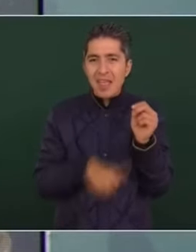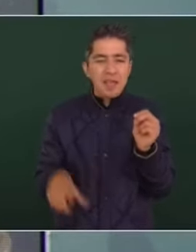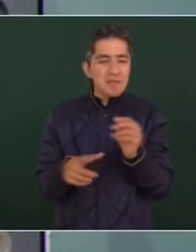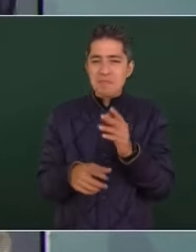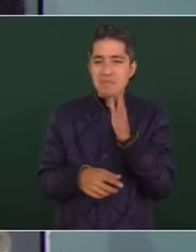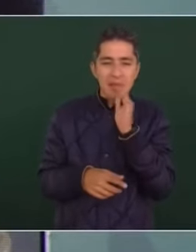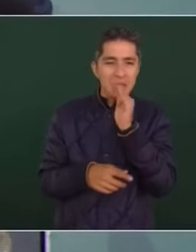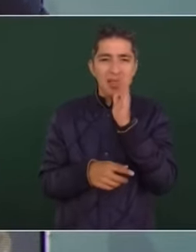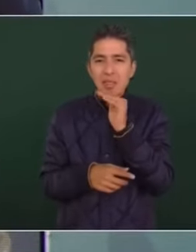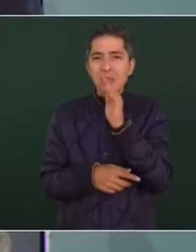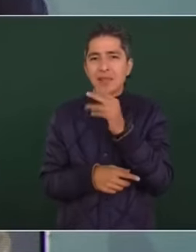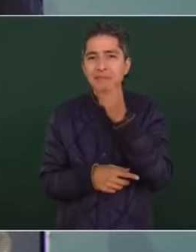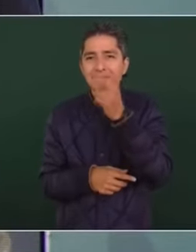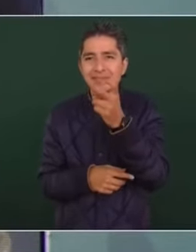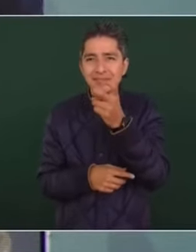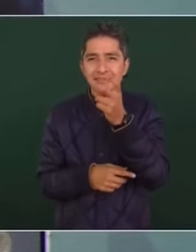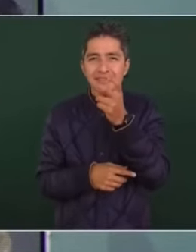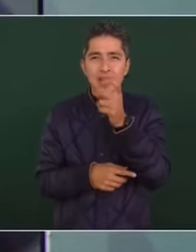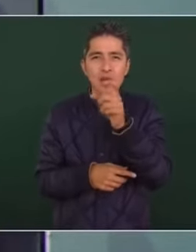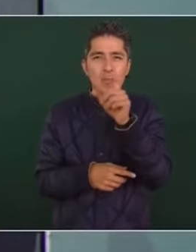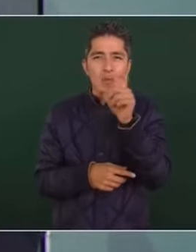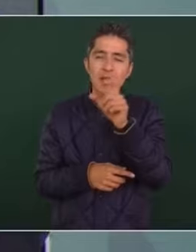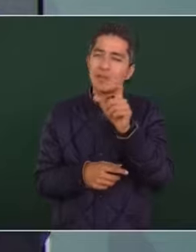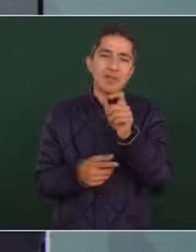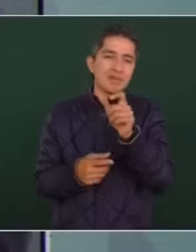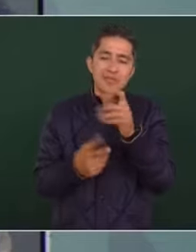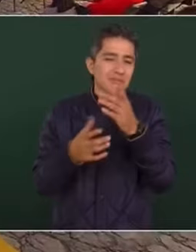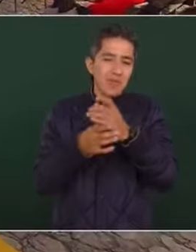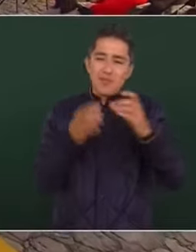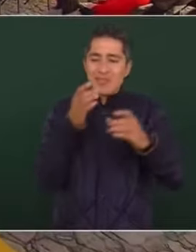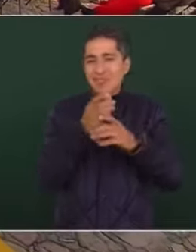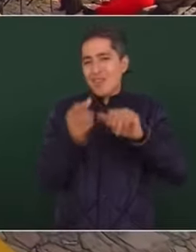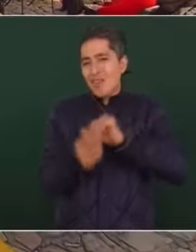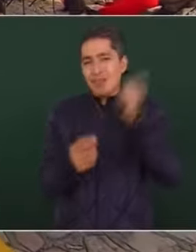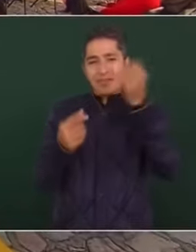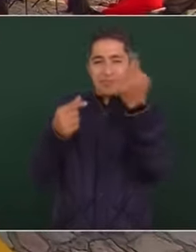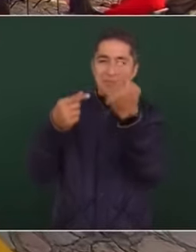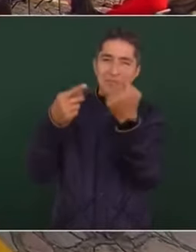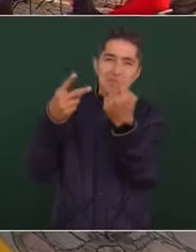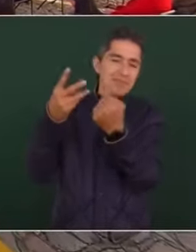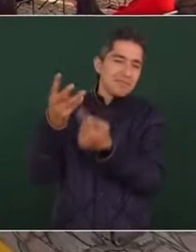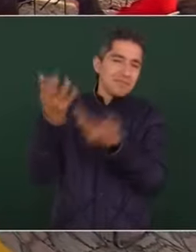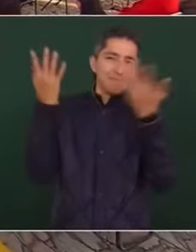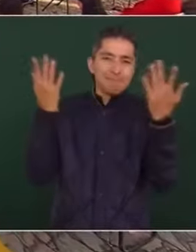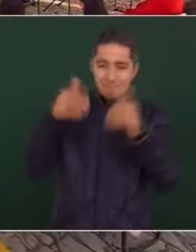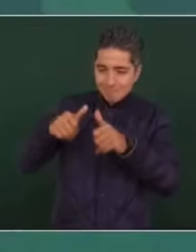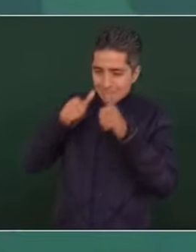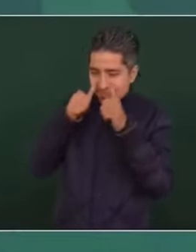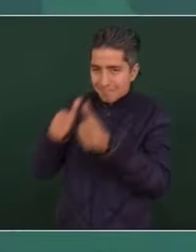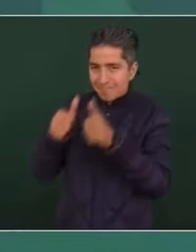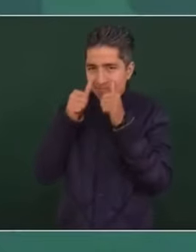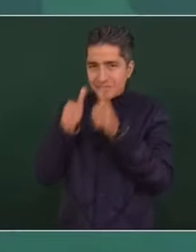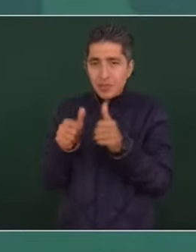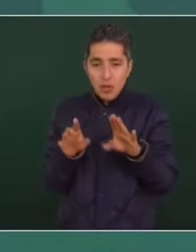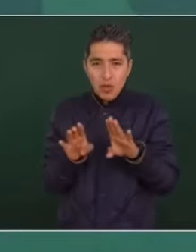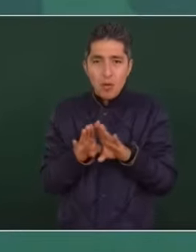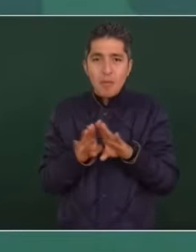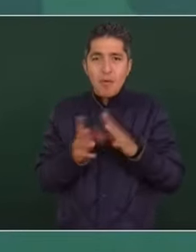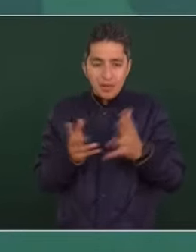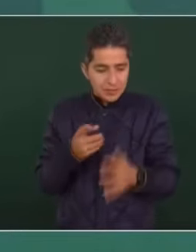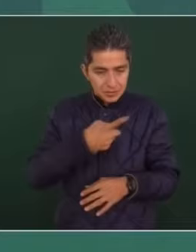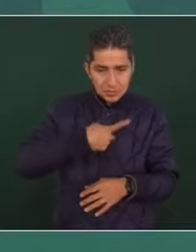cuando son una serie de factores que hay que enfrentar, como lo estamos haciendo,